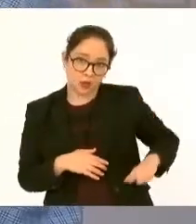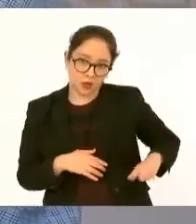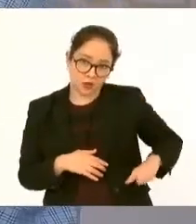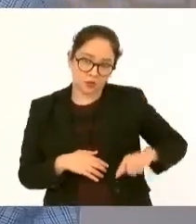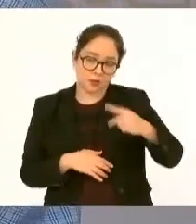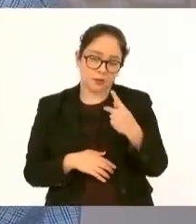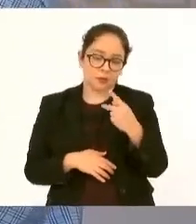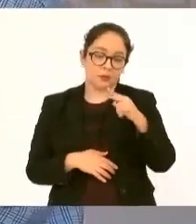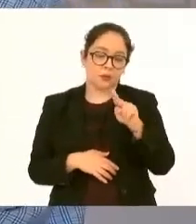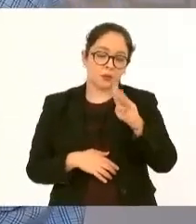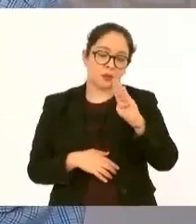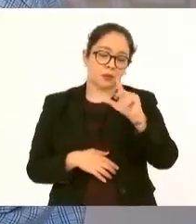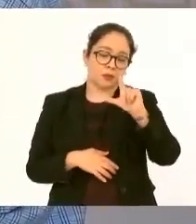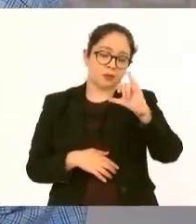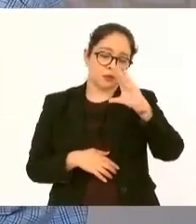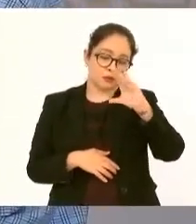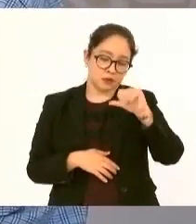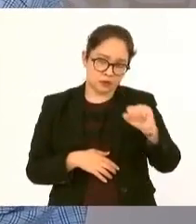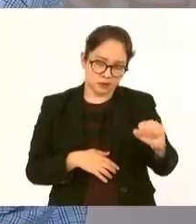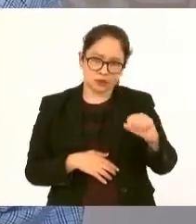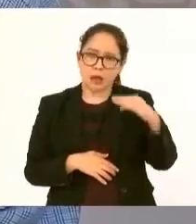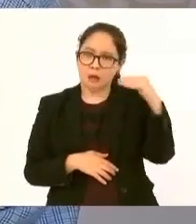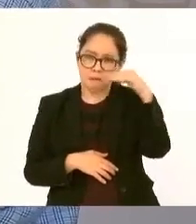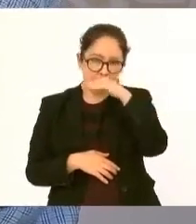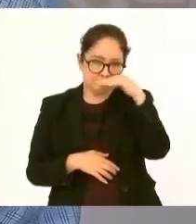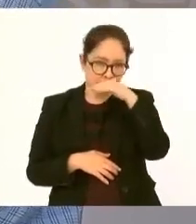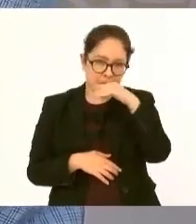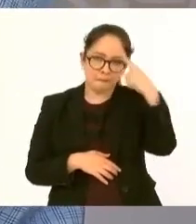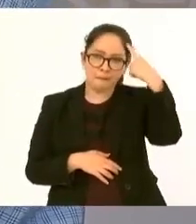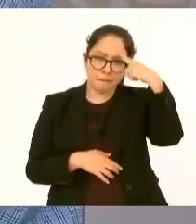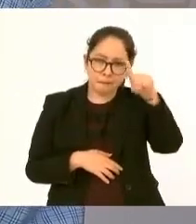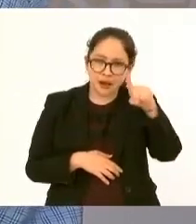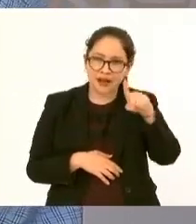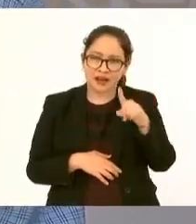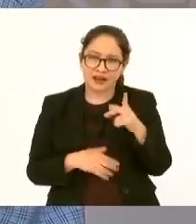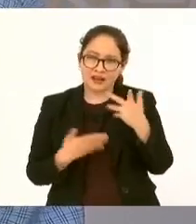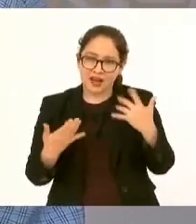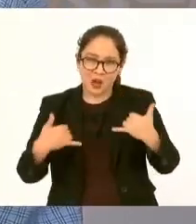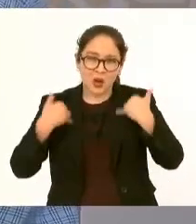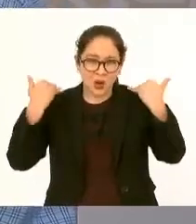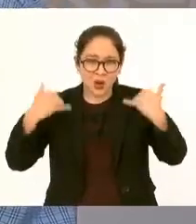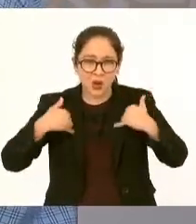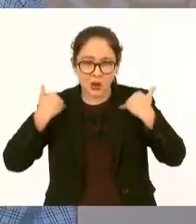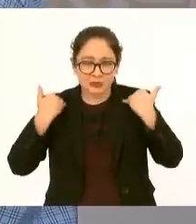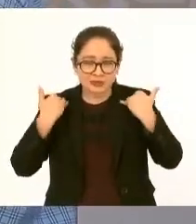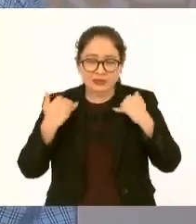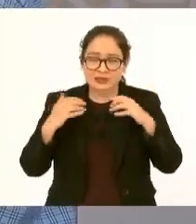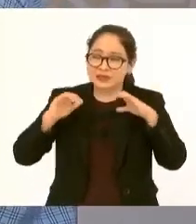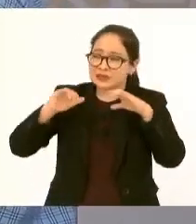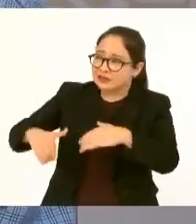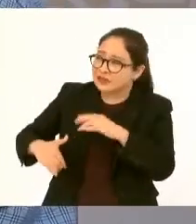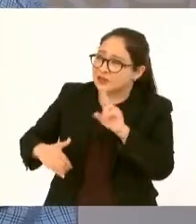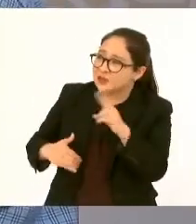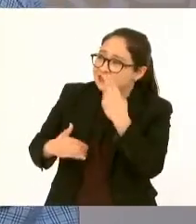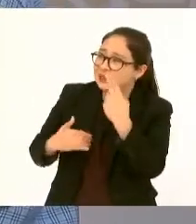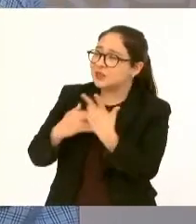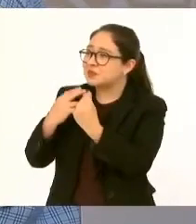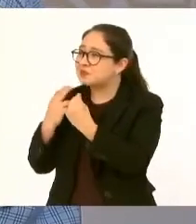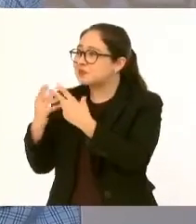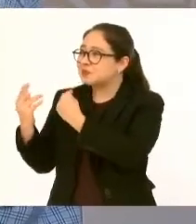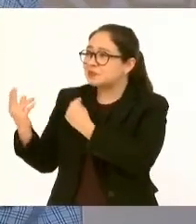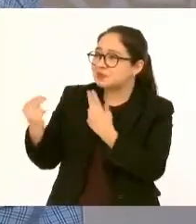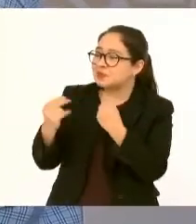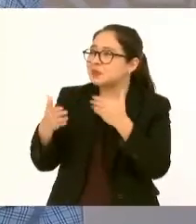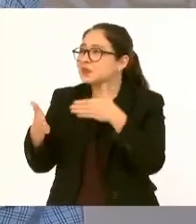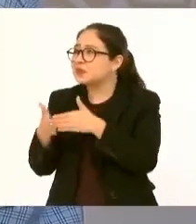gratuitas para que no se rechazan a los jóvenes con la mentira